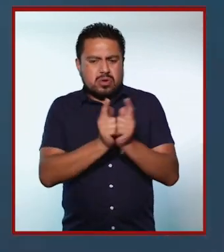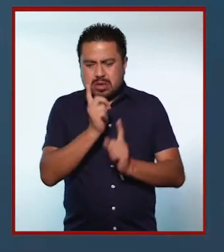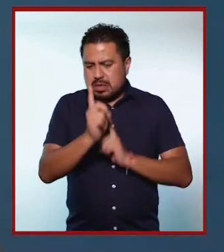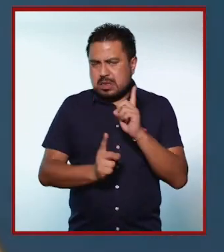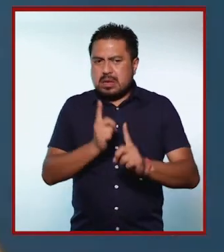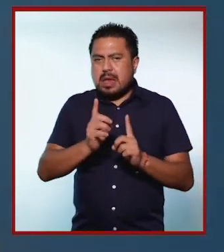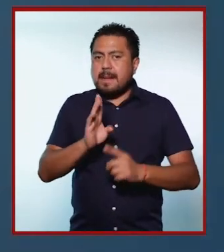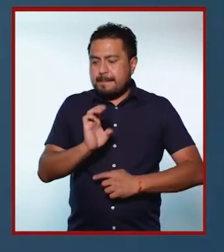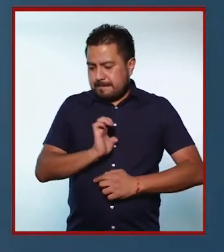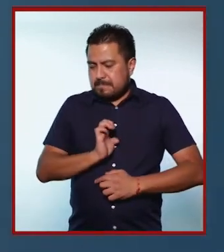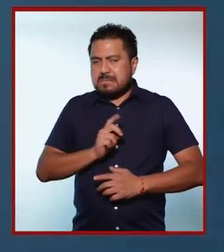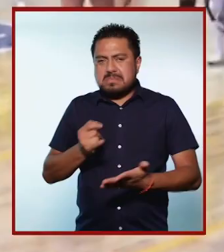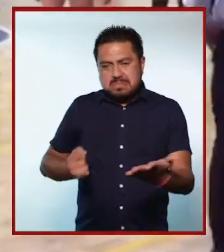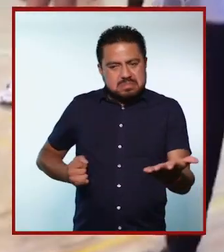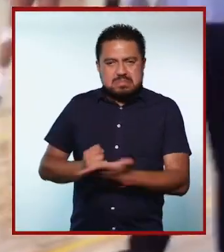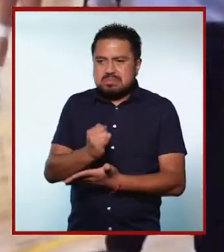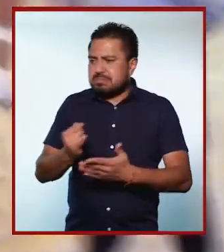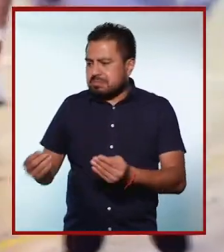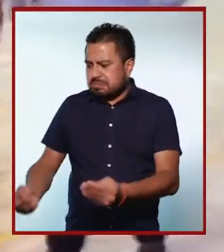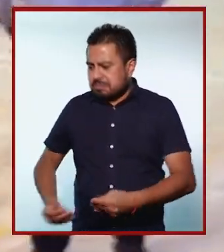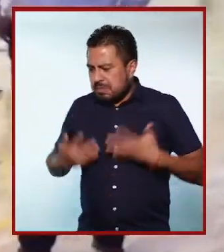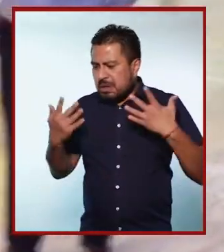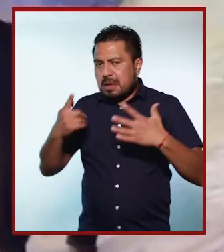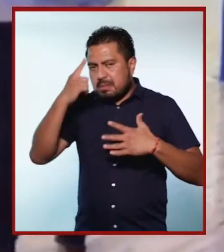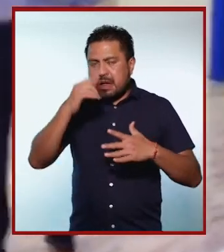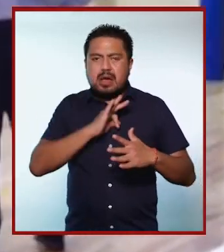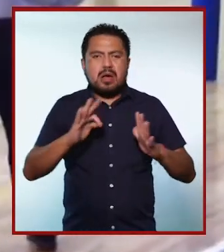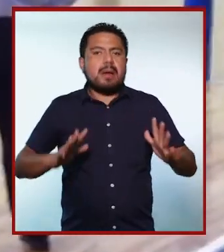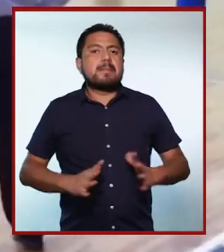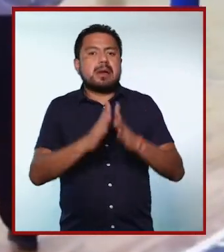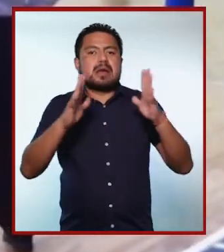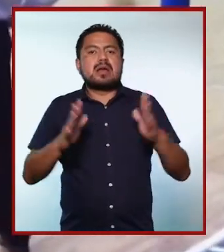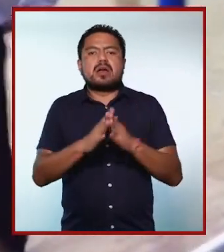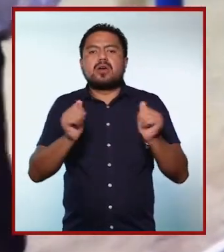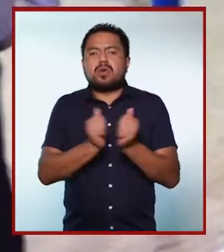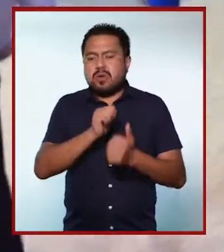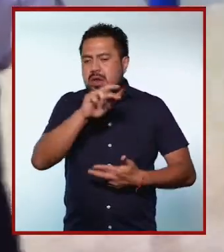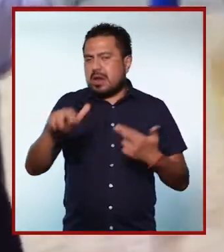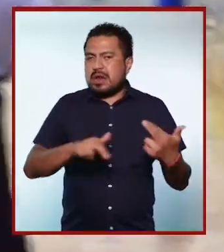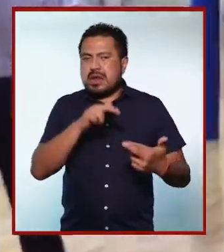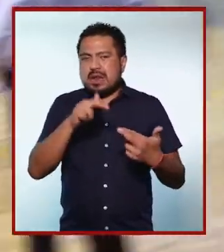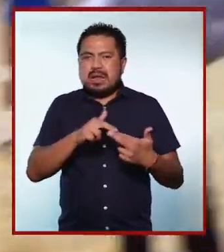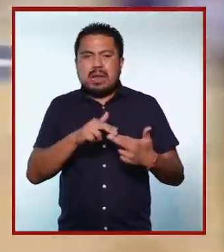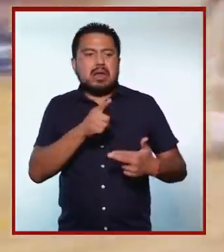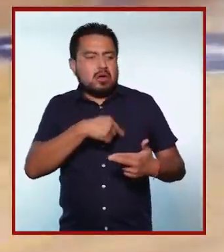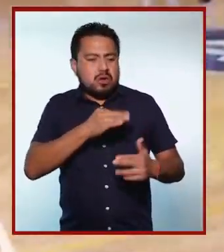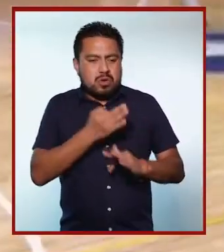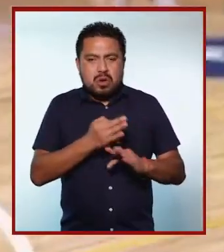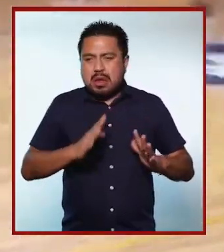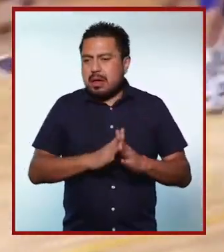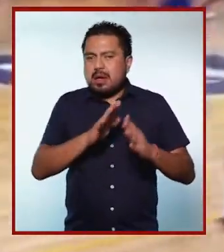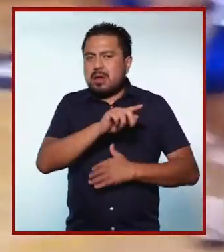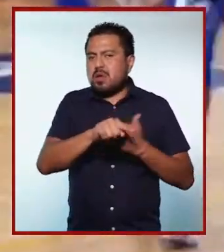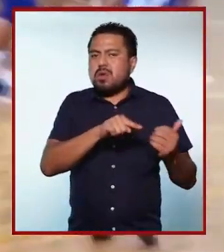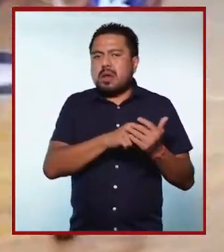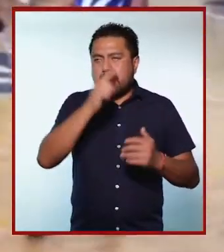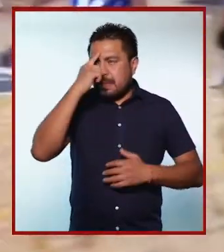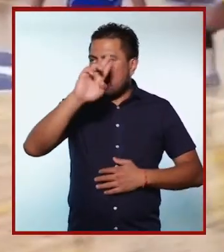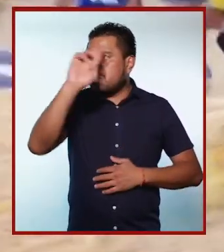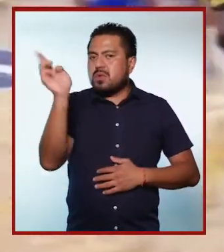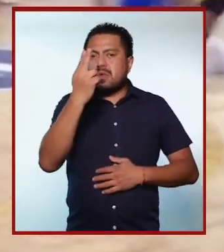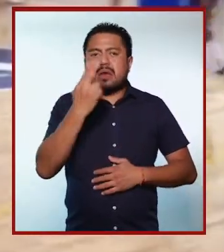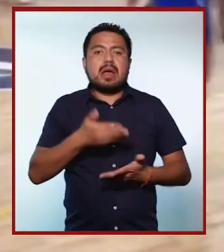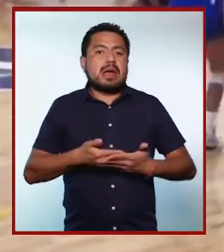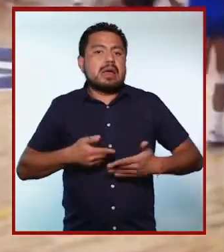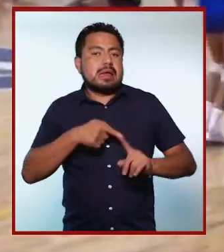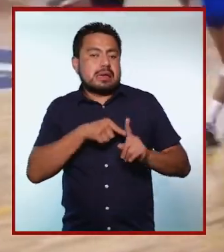tragedias deportivas, ¿no? Mi entrenador decide dejarme para participar en el regional. Estábamos participando por el paso para